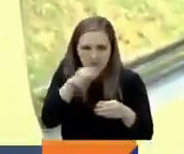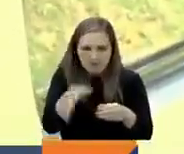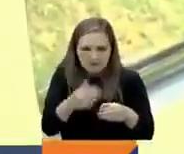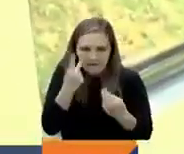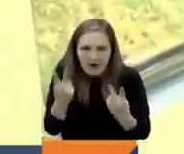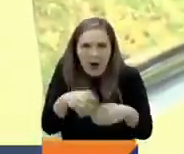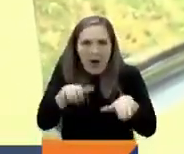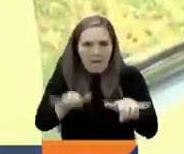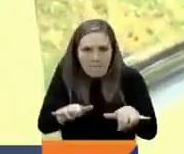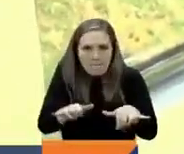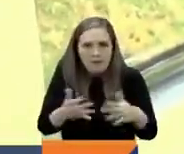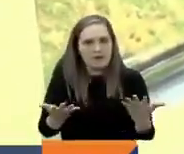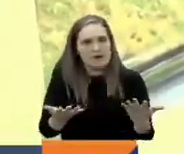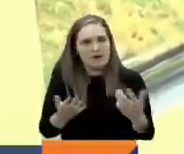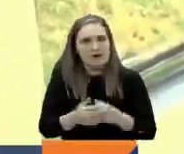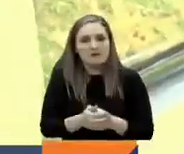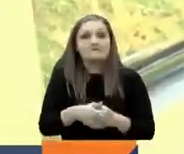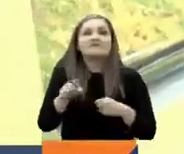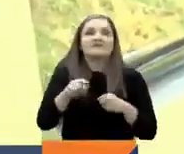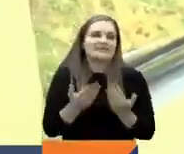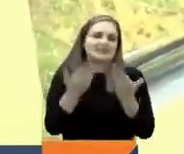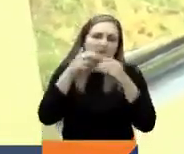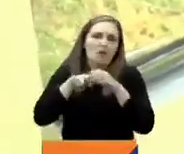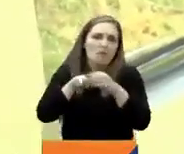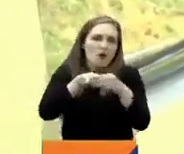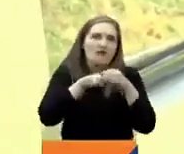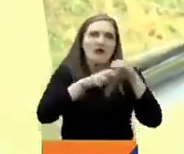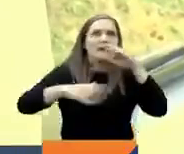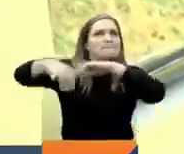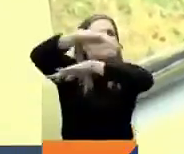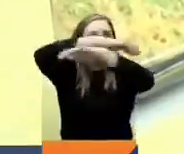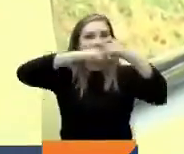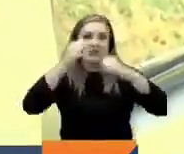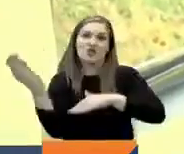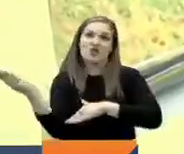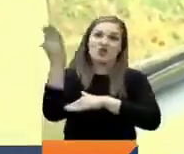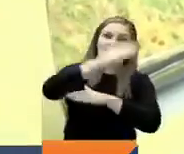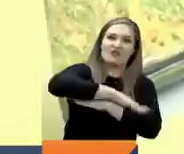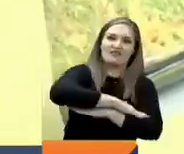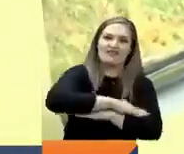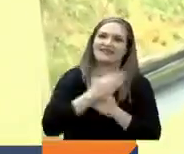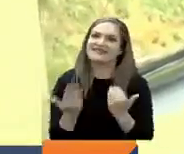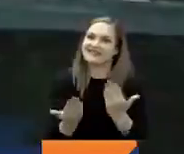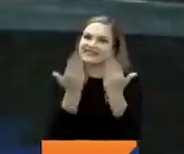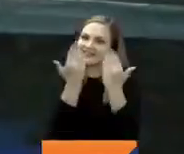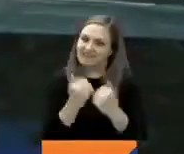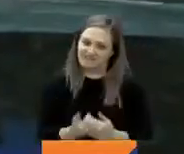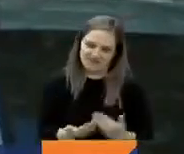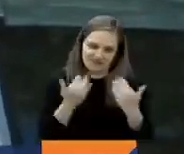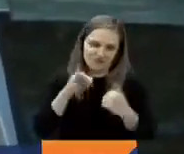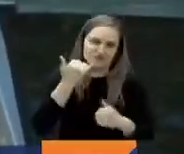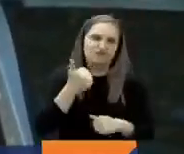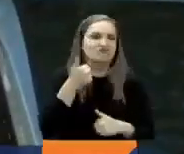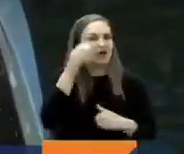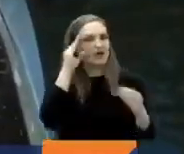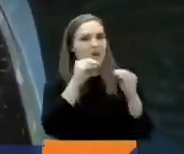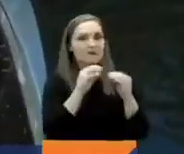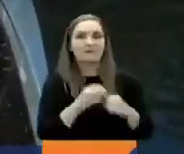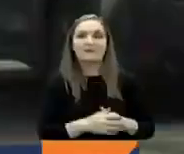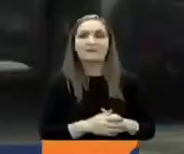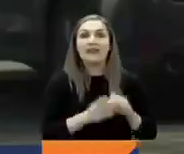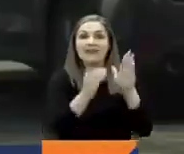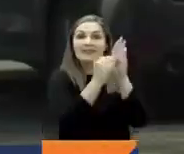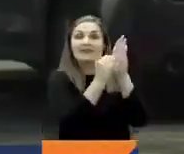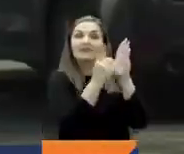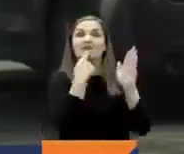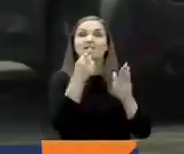los dos, tanto a la movilidad como al medio ambiente, porque ya va a ser todo el día, entonces le va a servir más. Según el decreto, exceptúan de